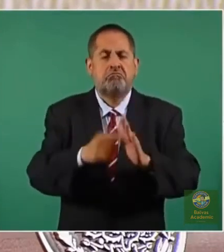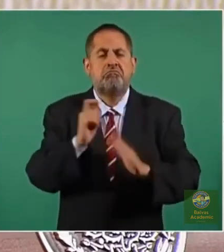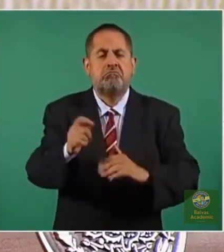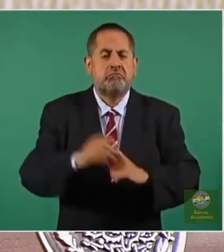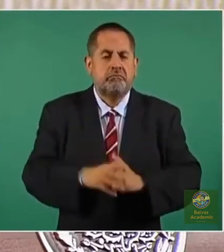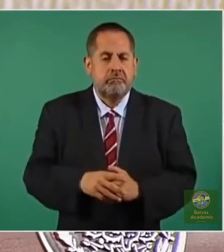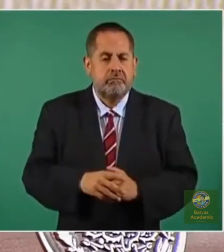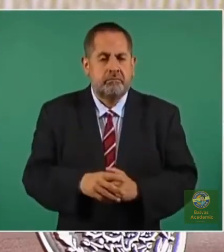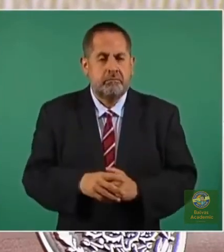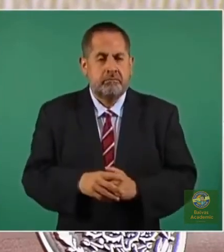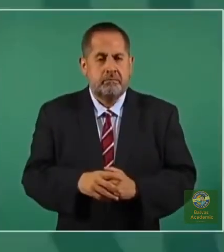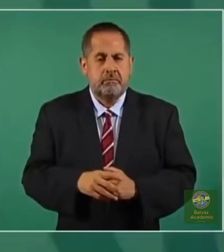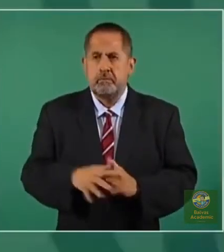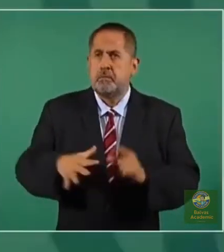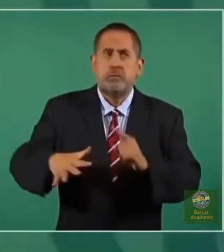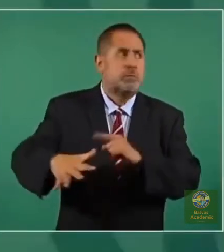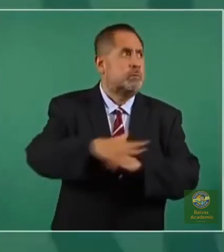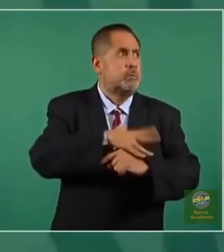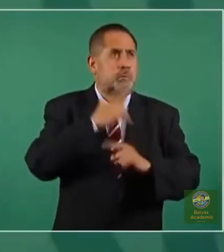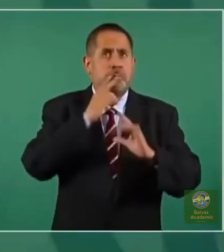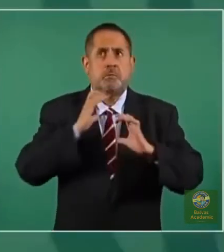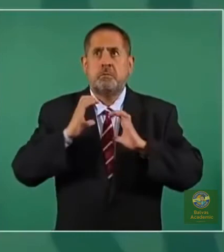el cuidado del medio ambiente.